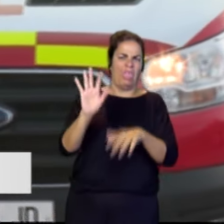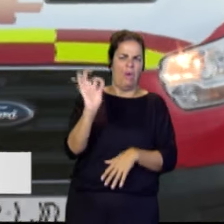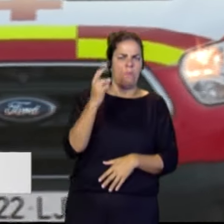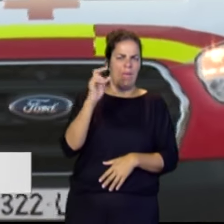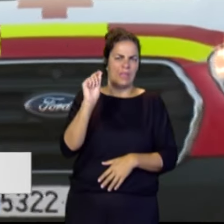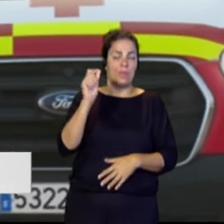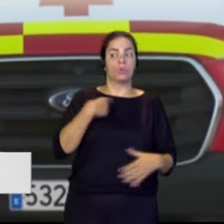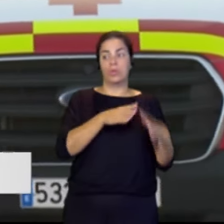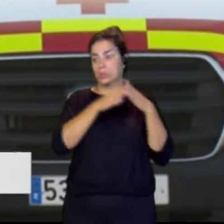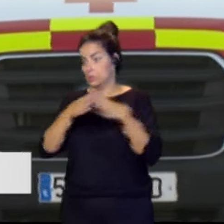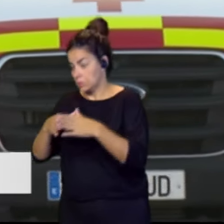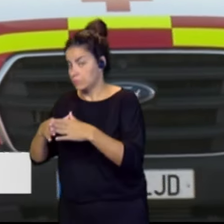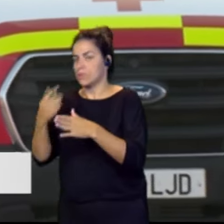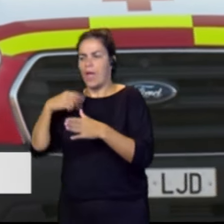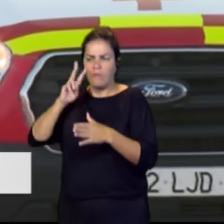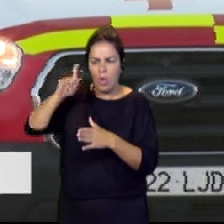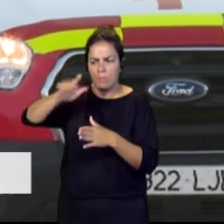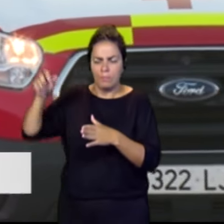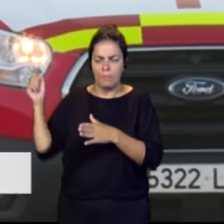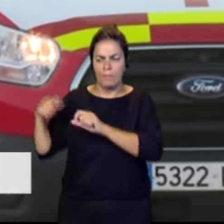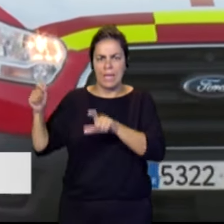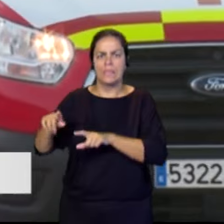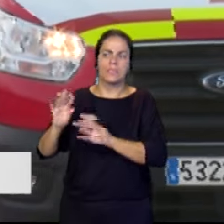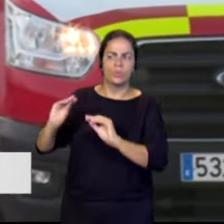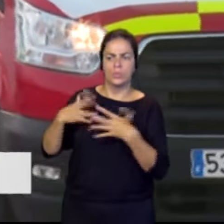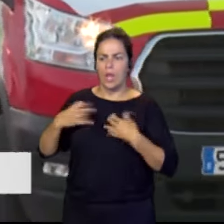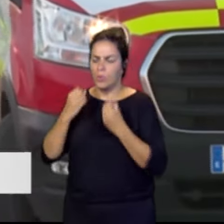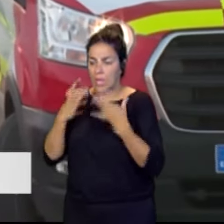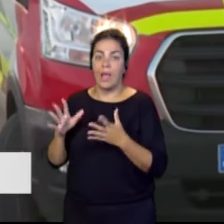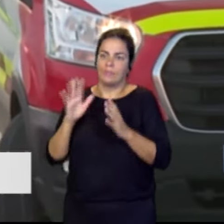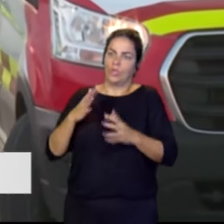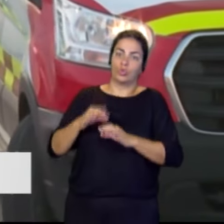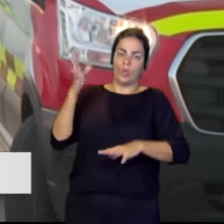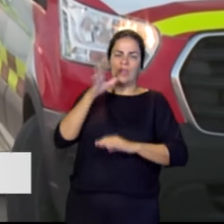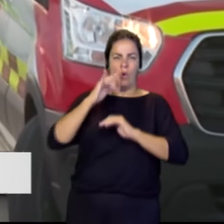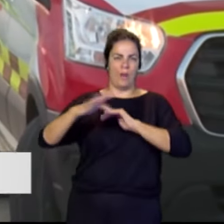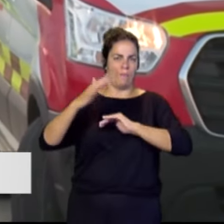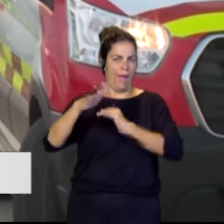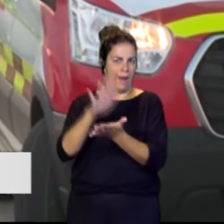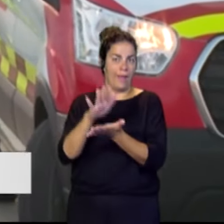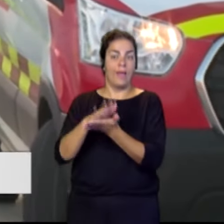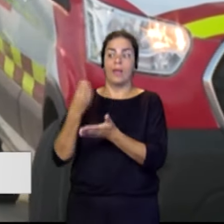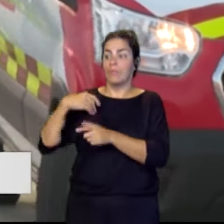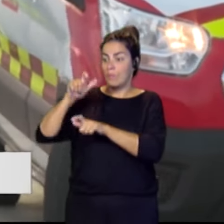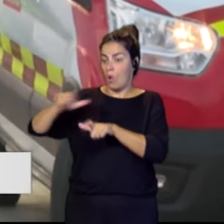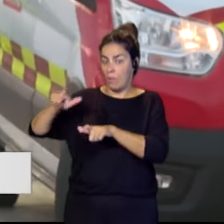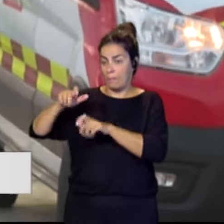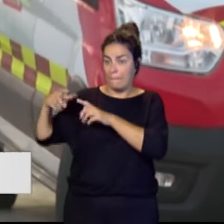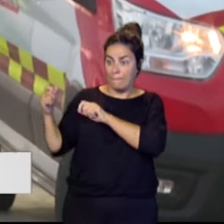comprobó el estado de los migrantes. El mar a esa hora, por suerte, estaba en calma y esos migrantes pudieron ser trasladados,